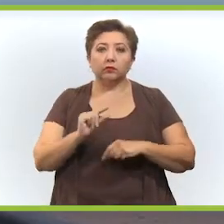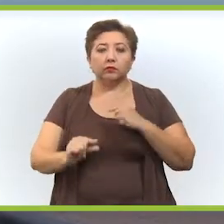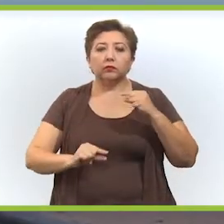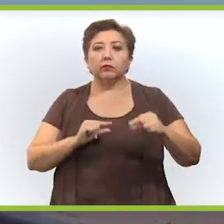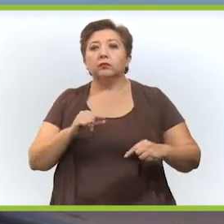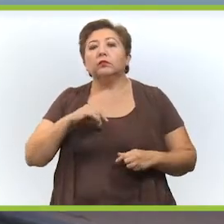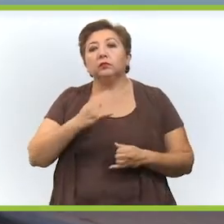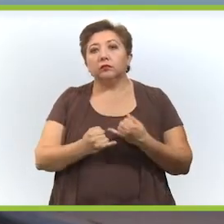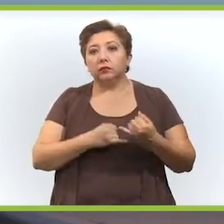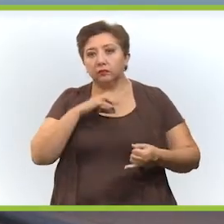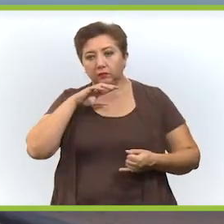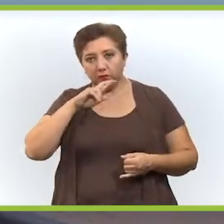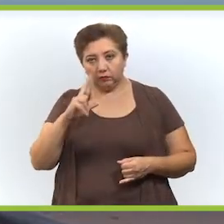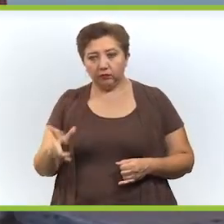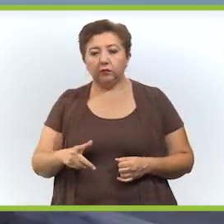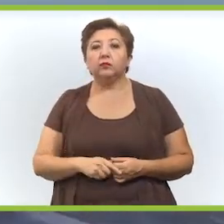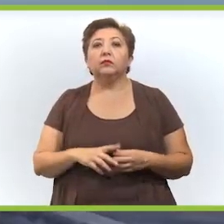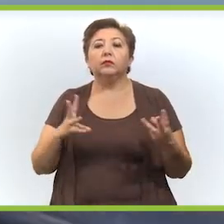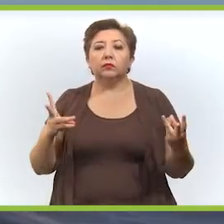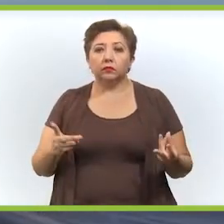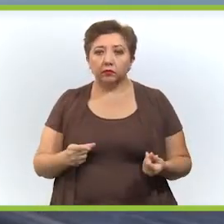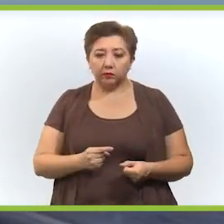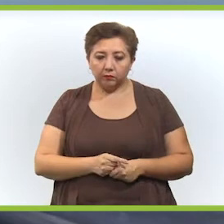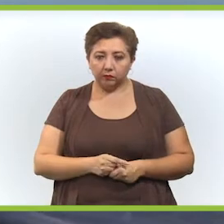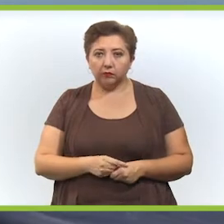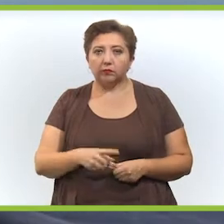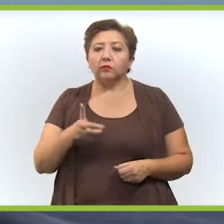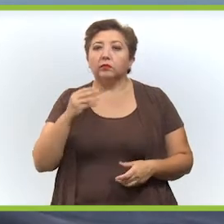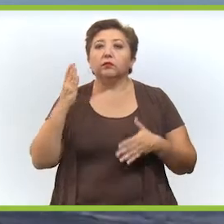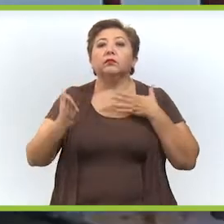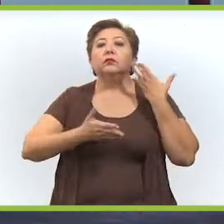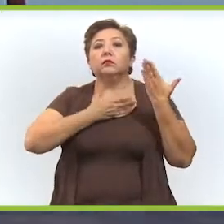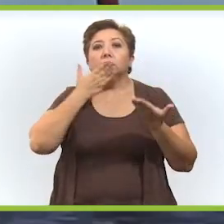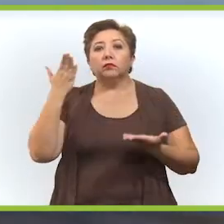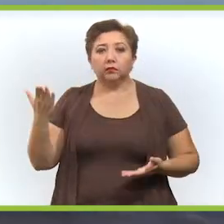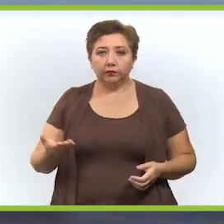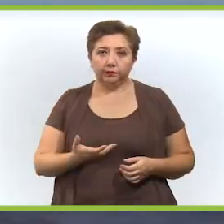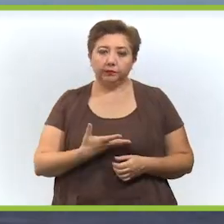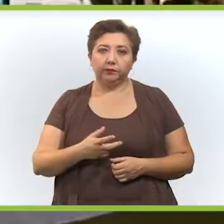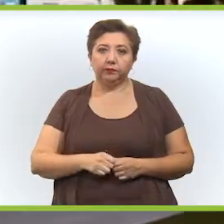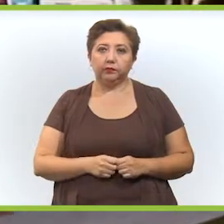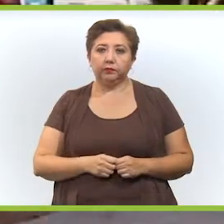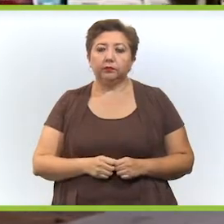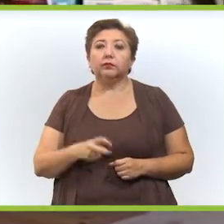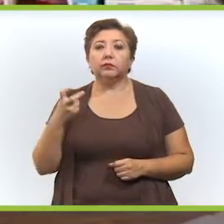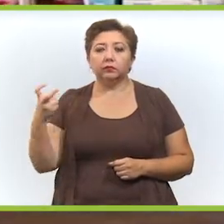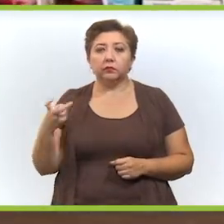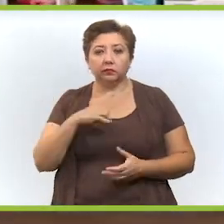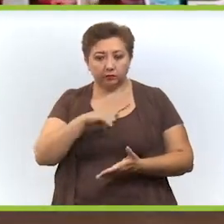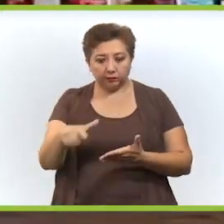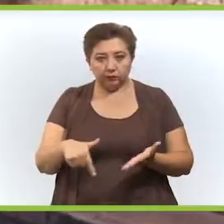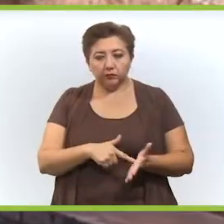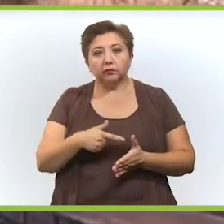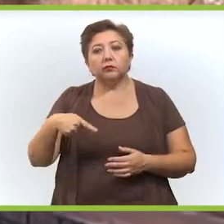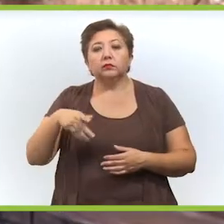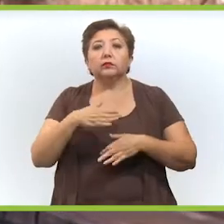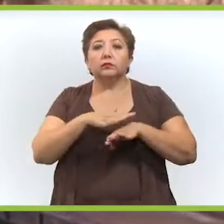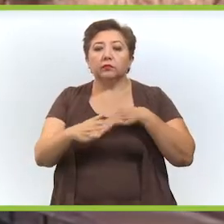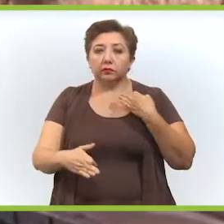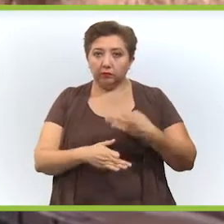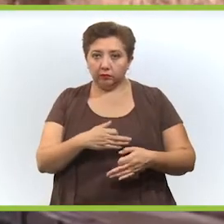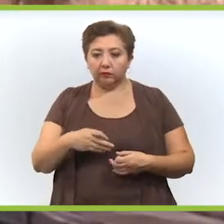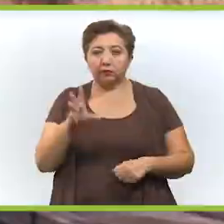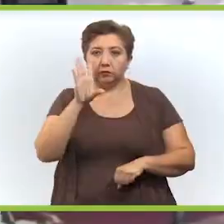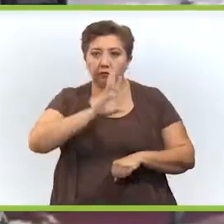infraestructura y la calidad de los servicios que se tienen en esas localidades, pero sobre todo va a permitir que